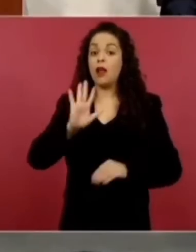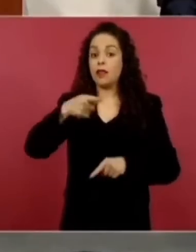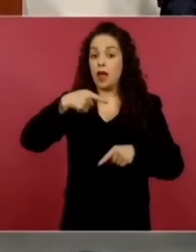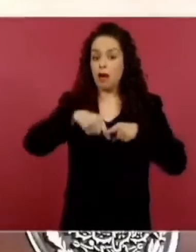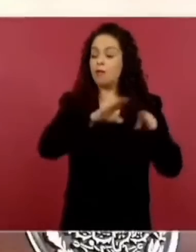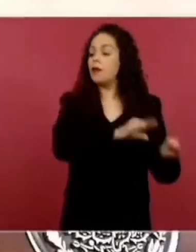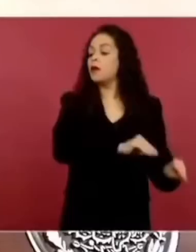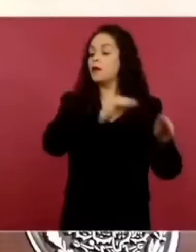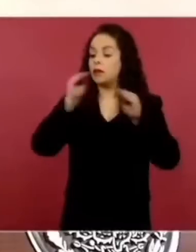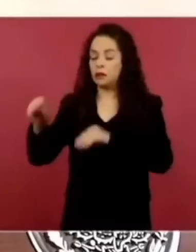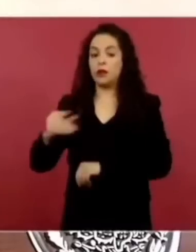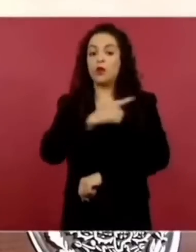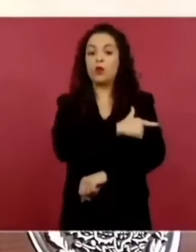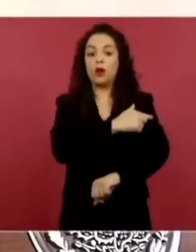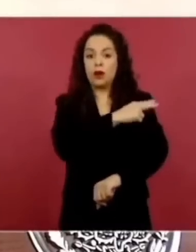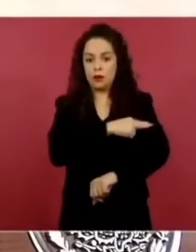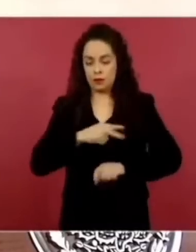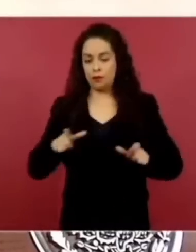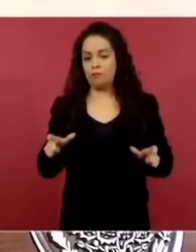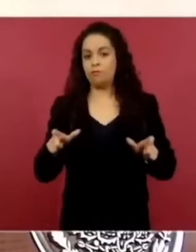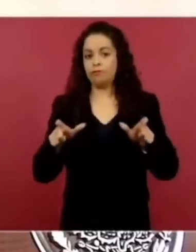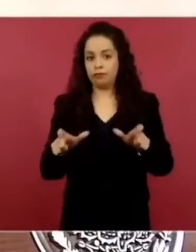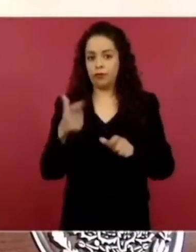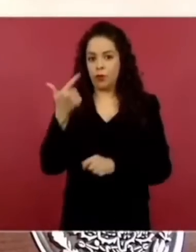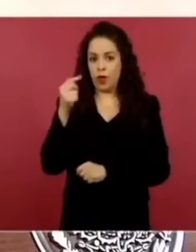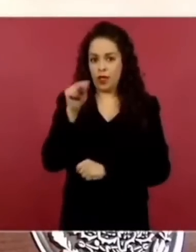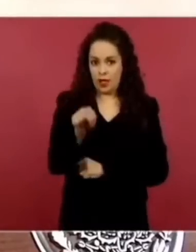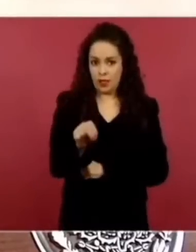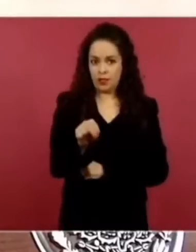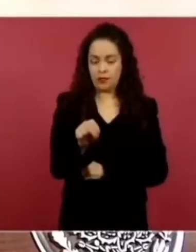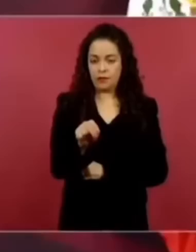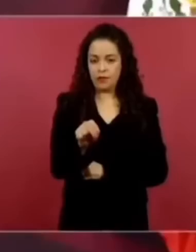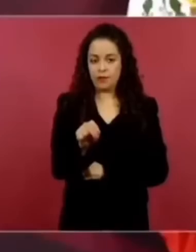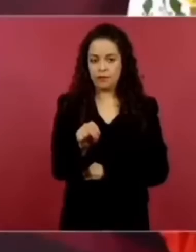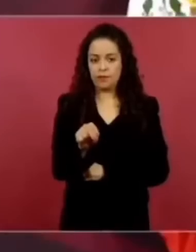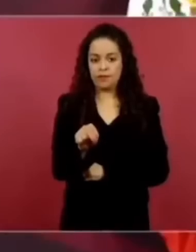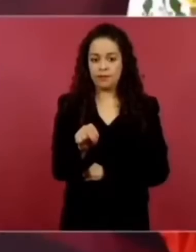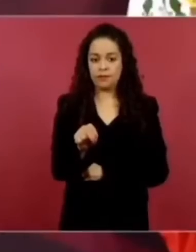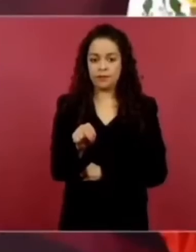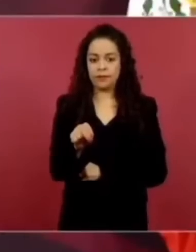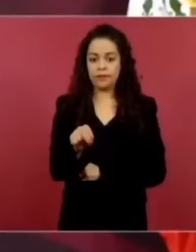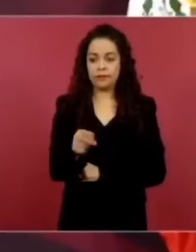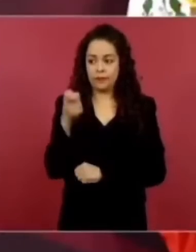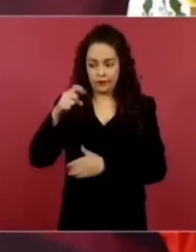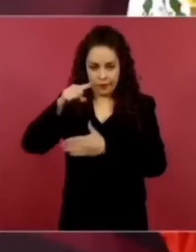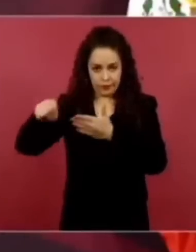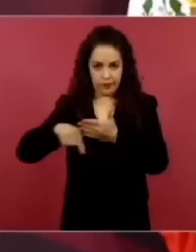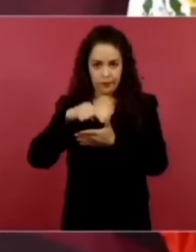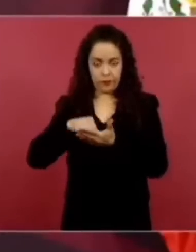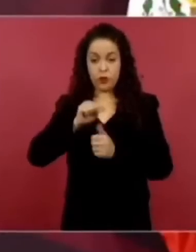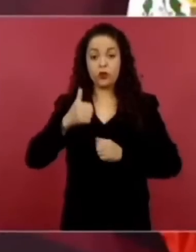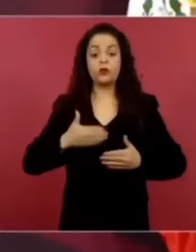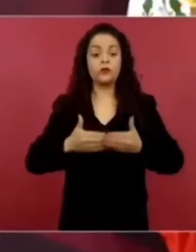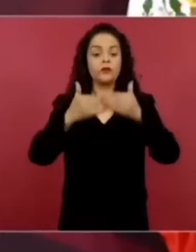también se está actuando. Tenemos otro grupo que acaba de